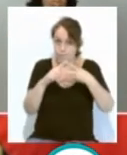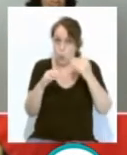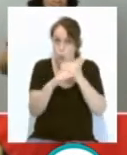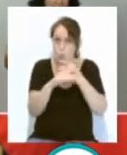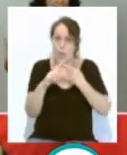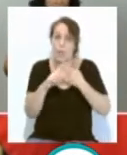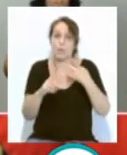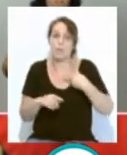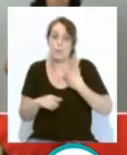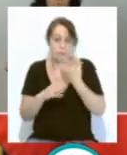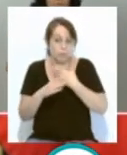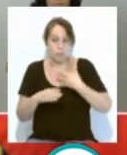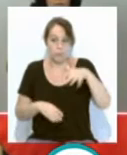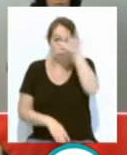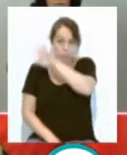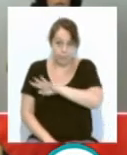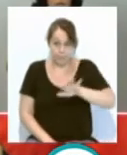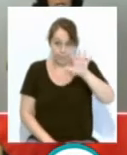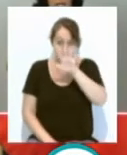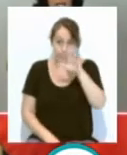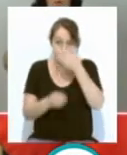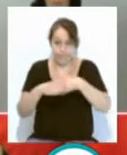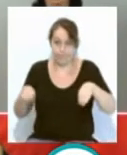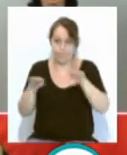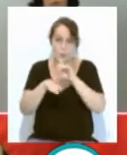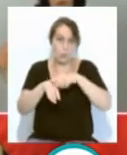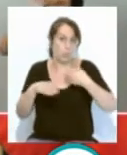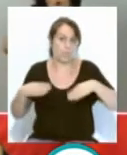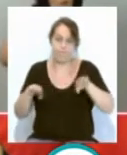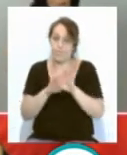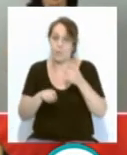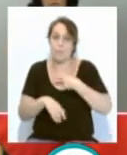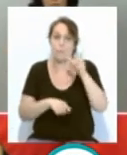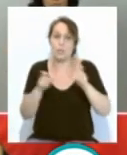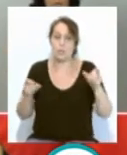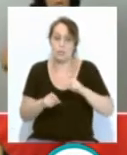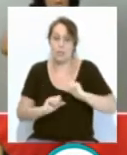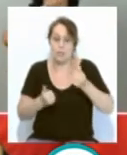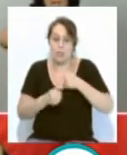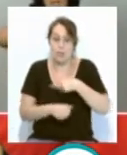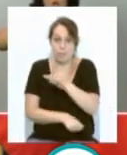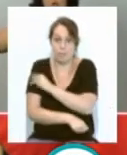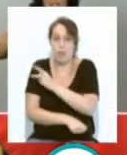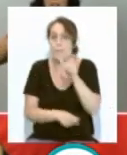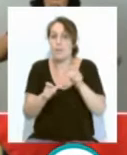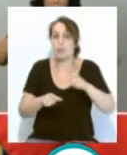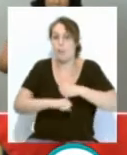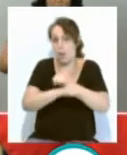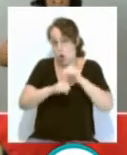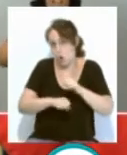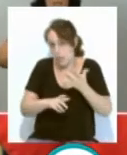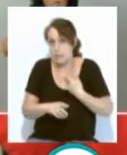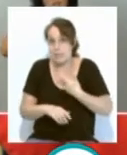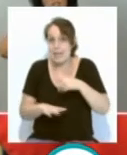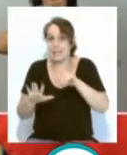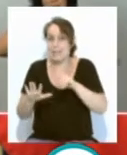en todo territorio de nuestro país. Las personas que vamos a empezar a vacunar son las personas mayores, preferentemente a